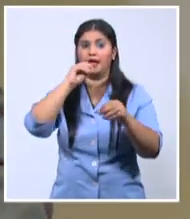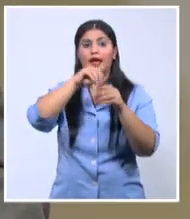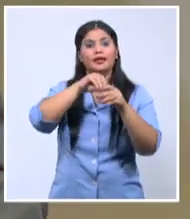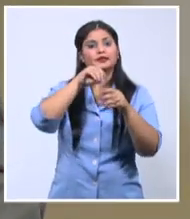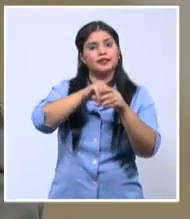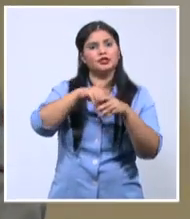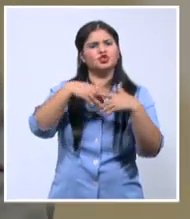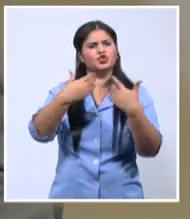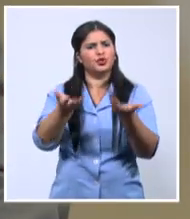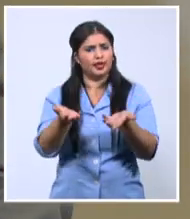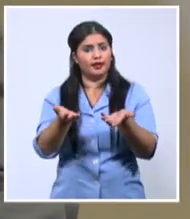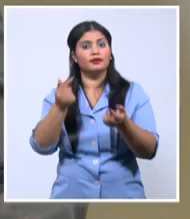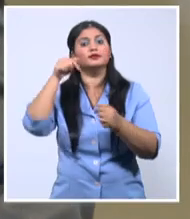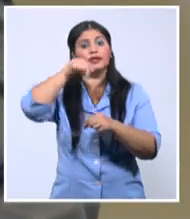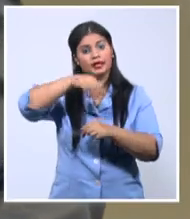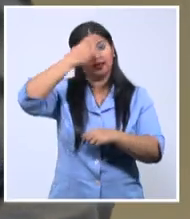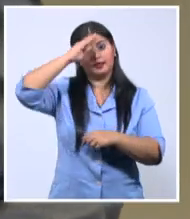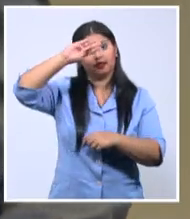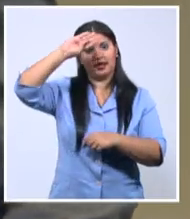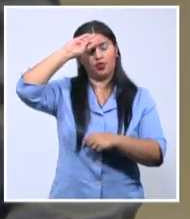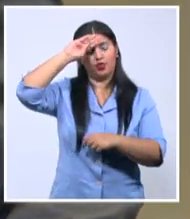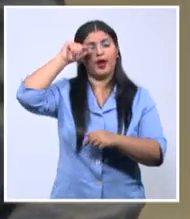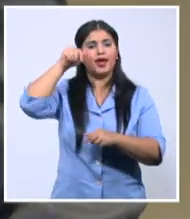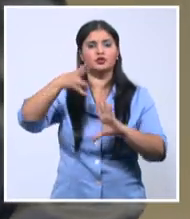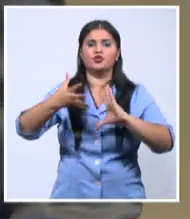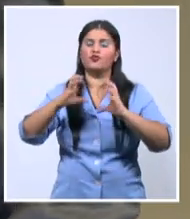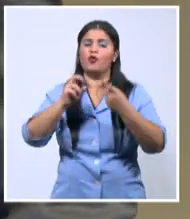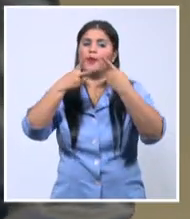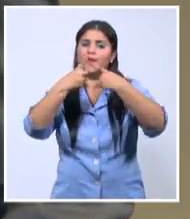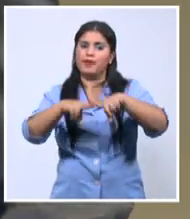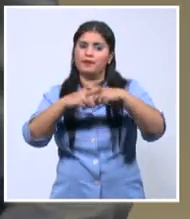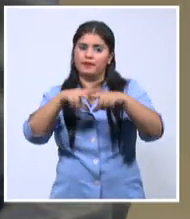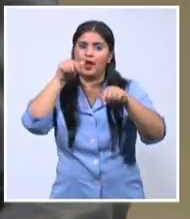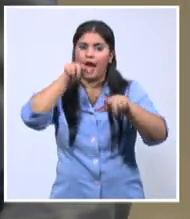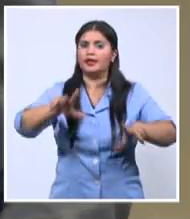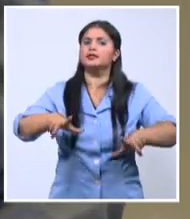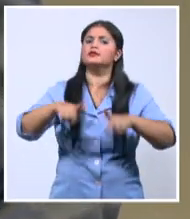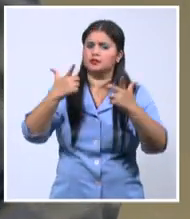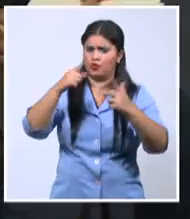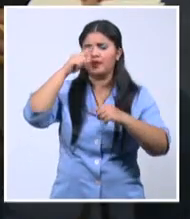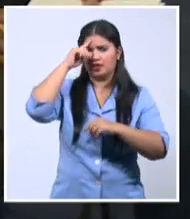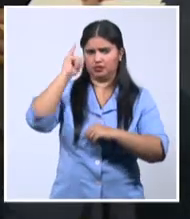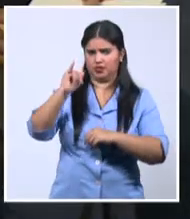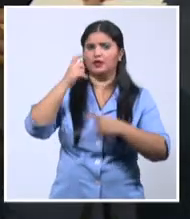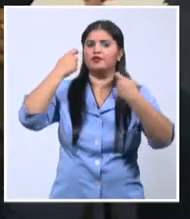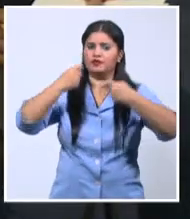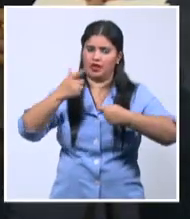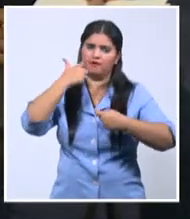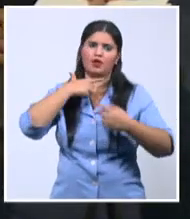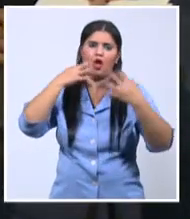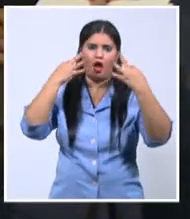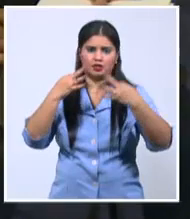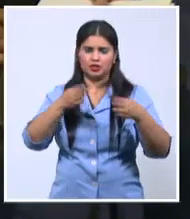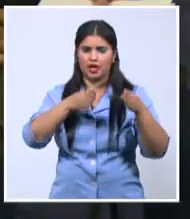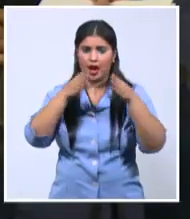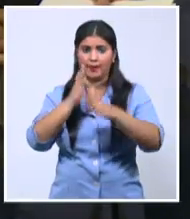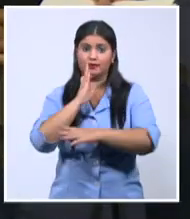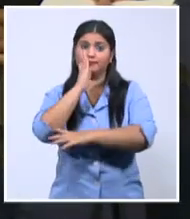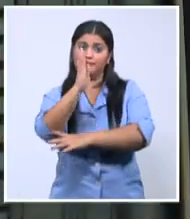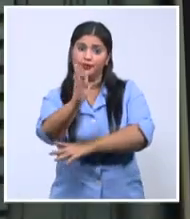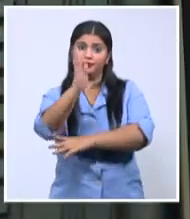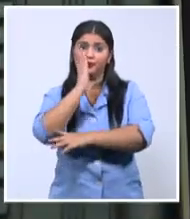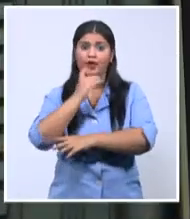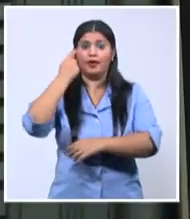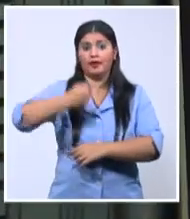espacios de la tramitación y de la solución de los procesos judiciales y así debe ser. Sobre el respeto de los derechos